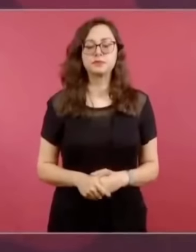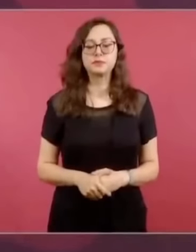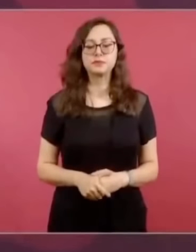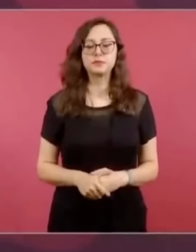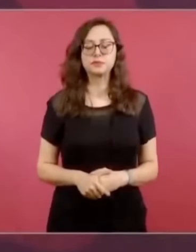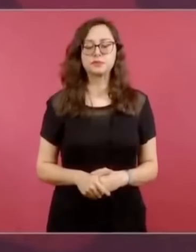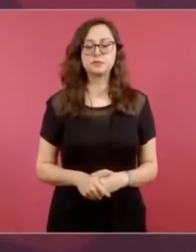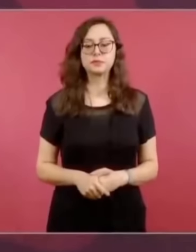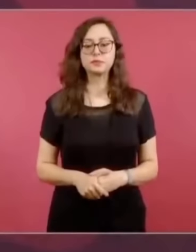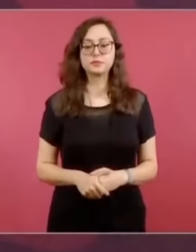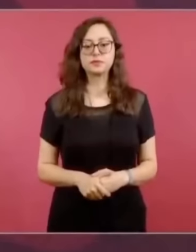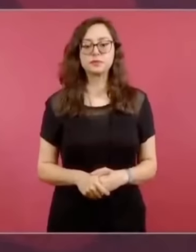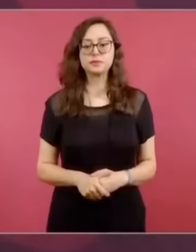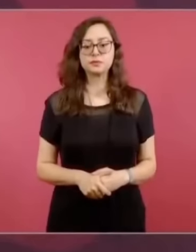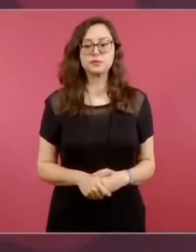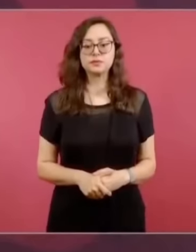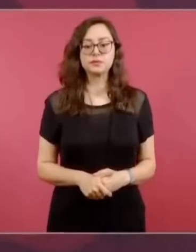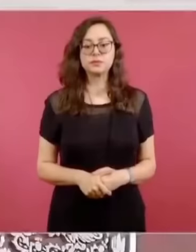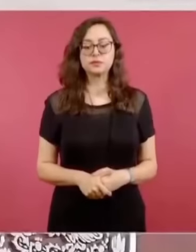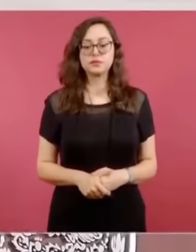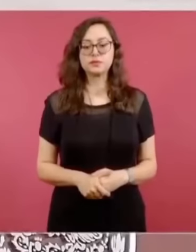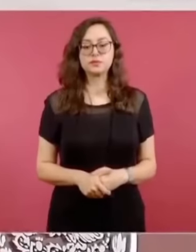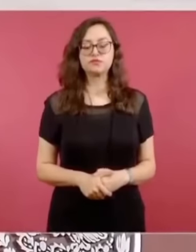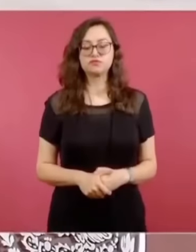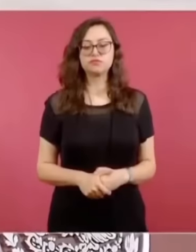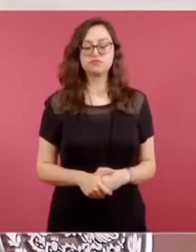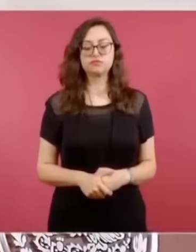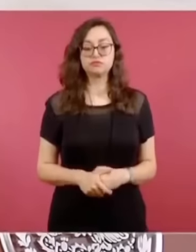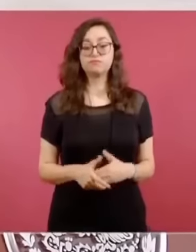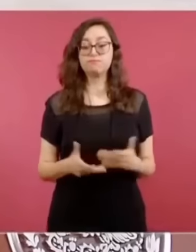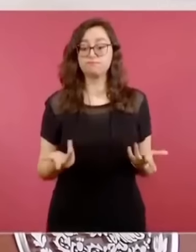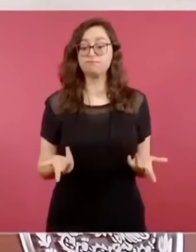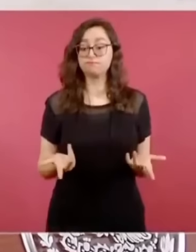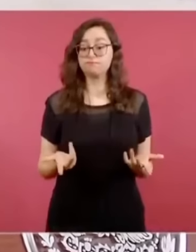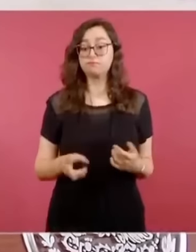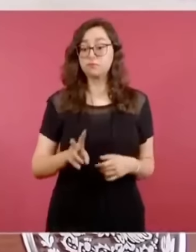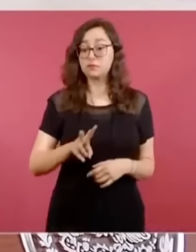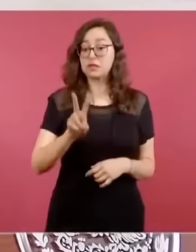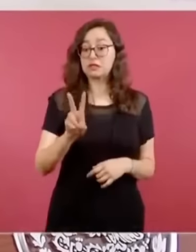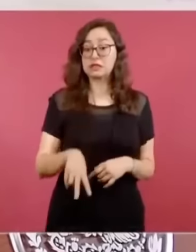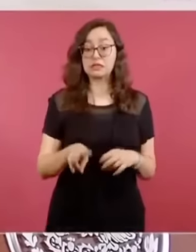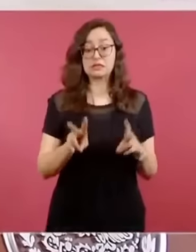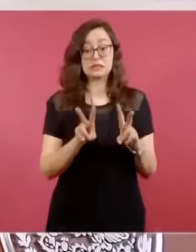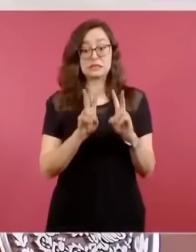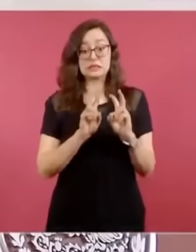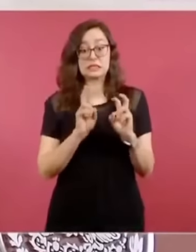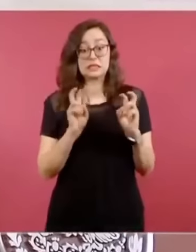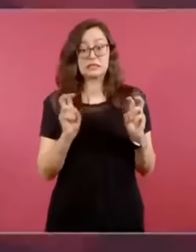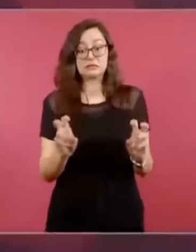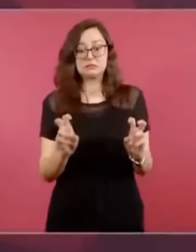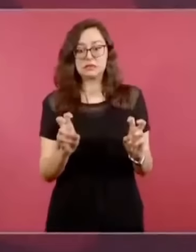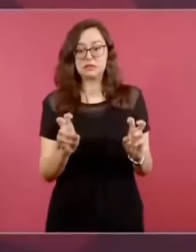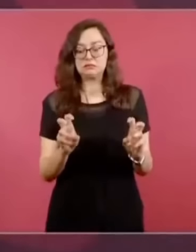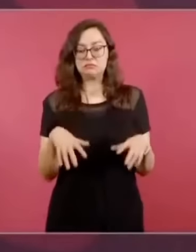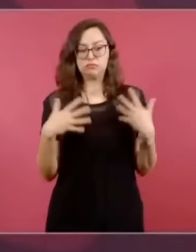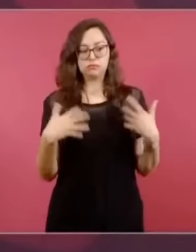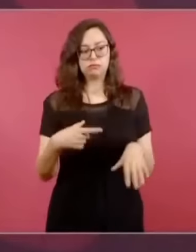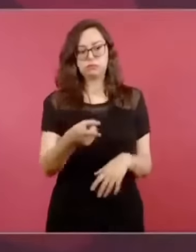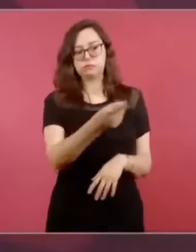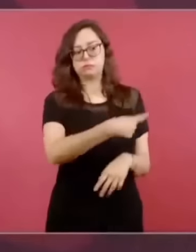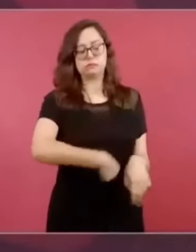que provocó mucha reacción,